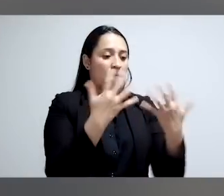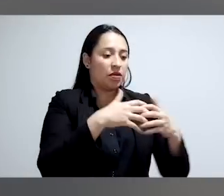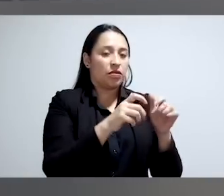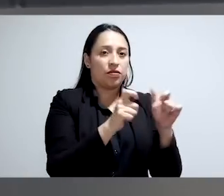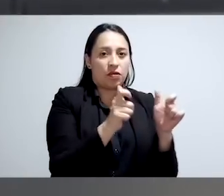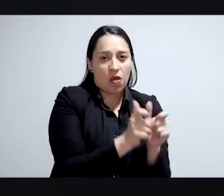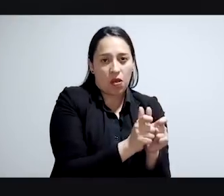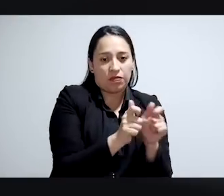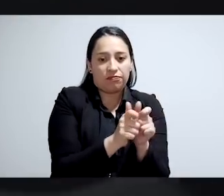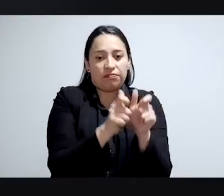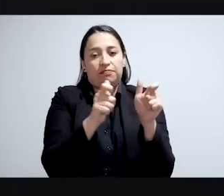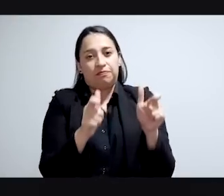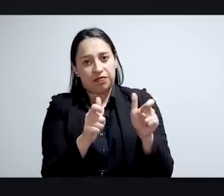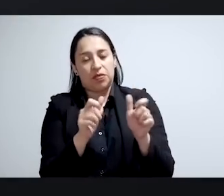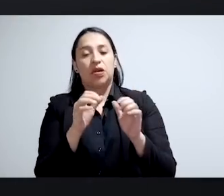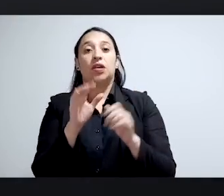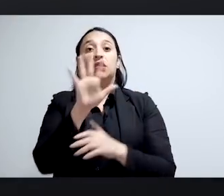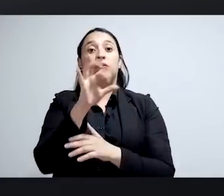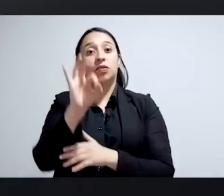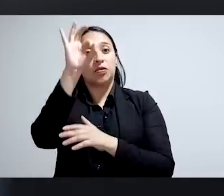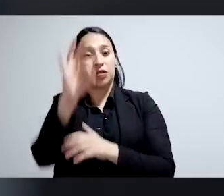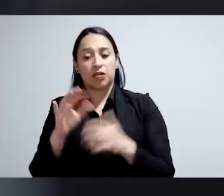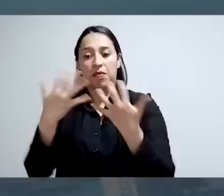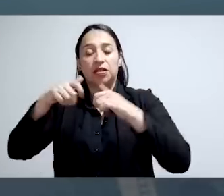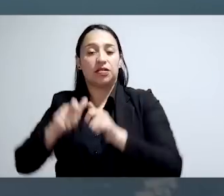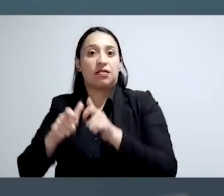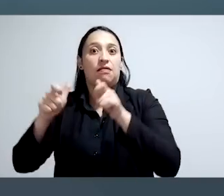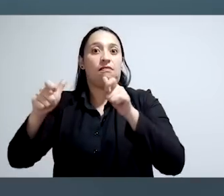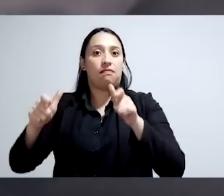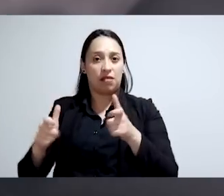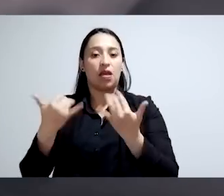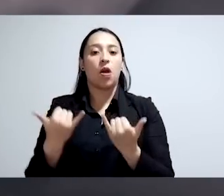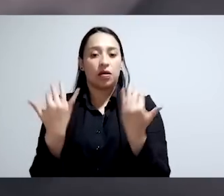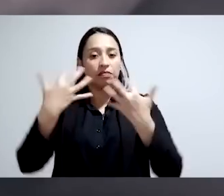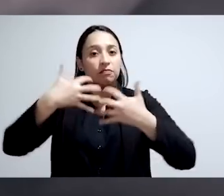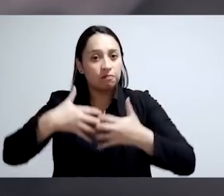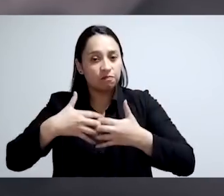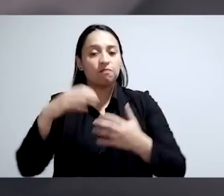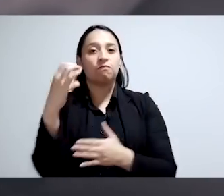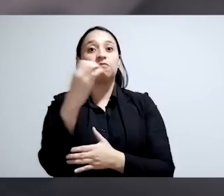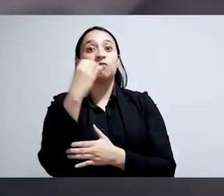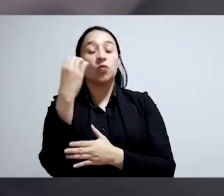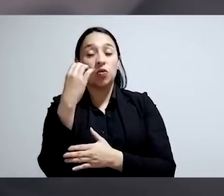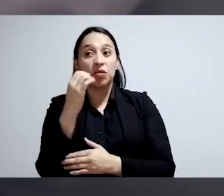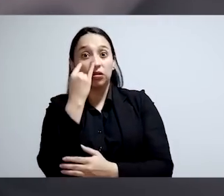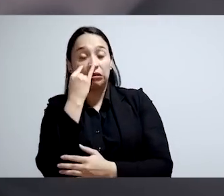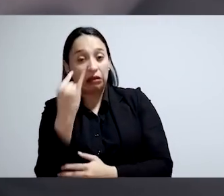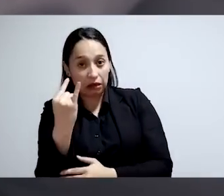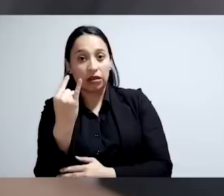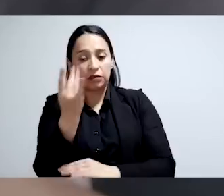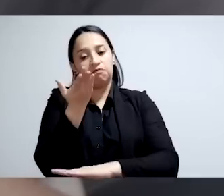% para MIPIMES y un 50% para grandes empresas. Los empresarios colombianos